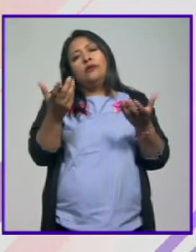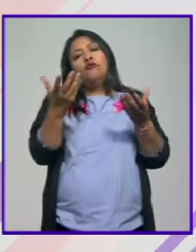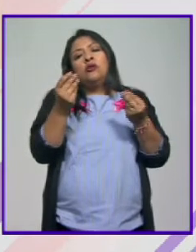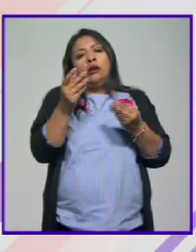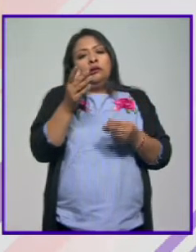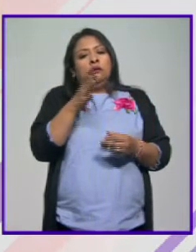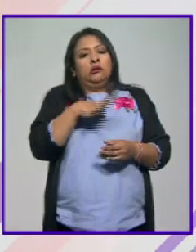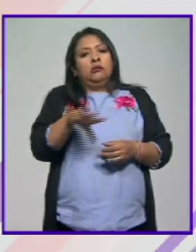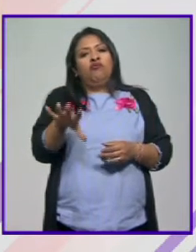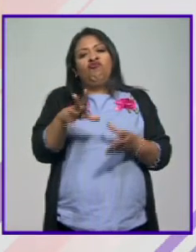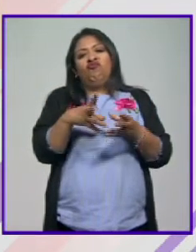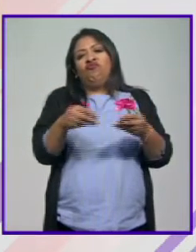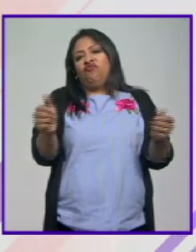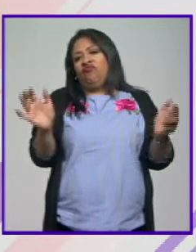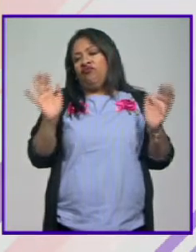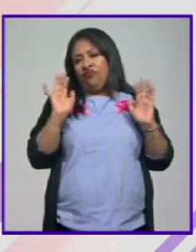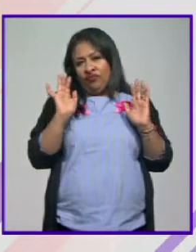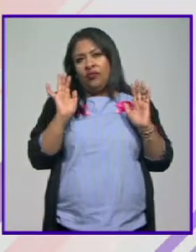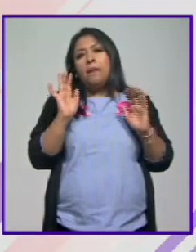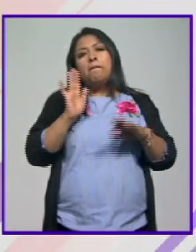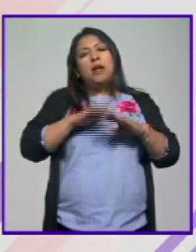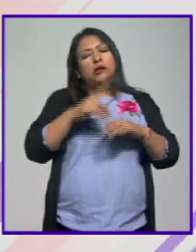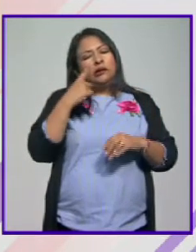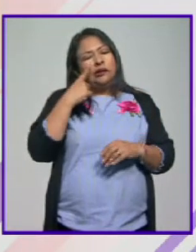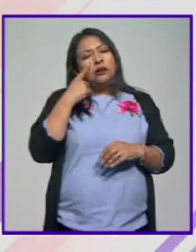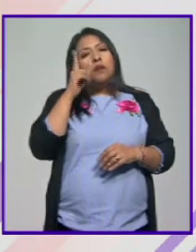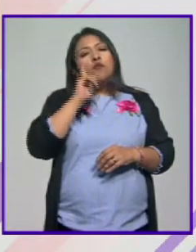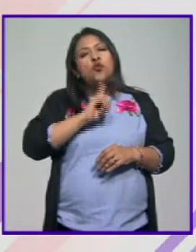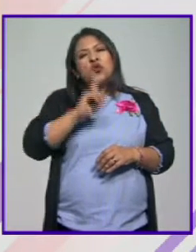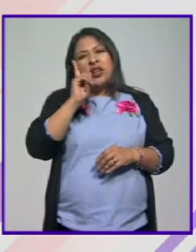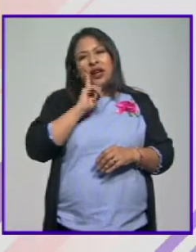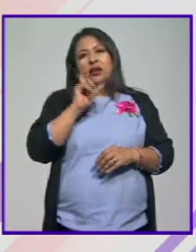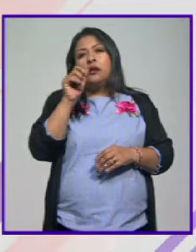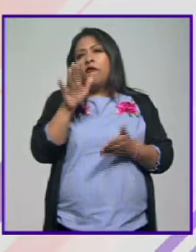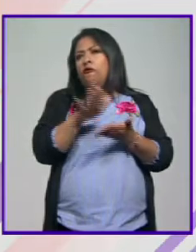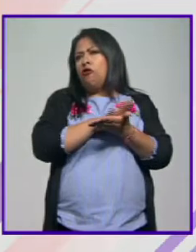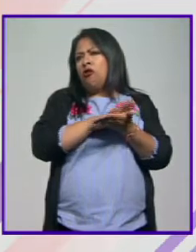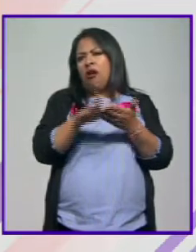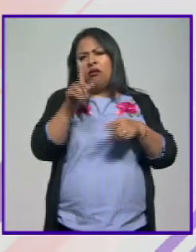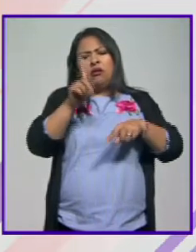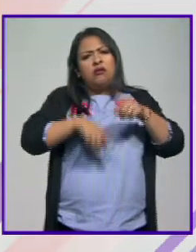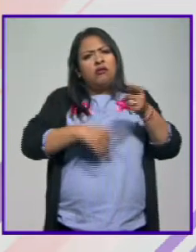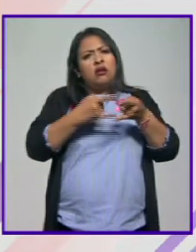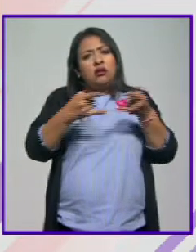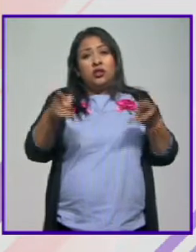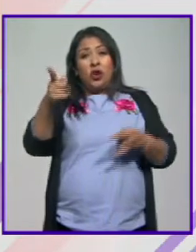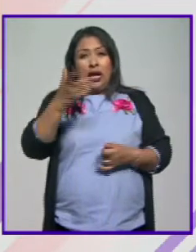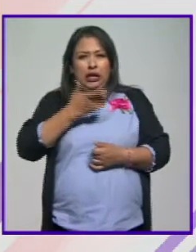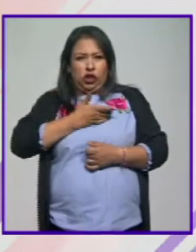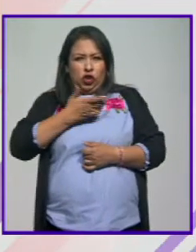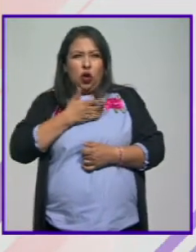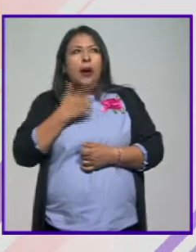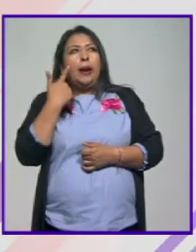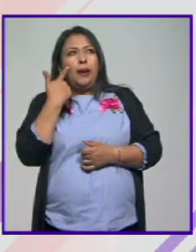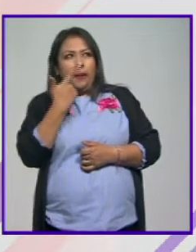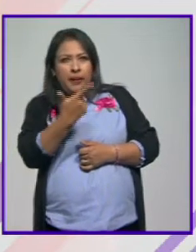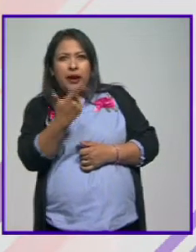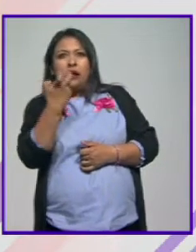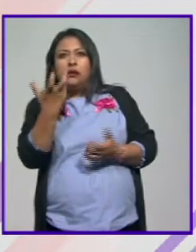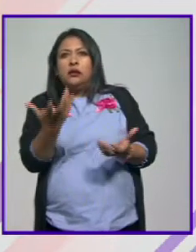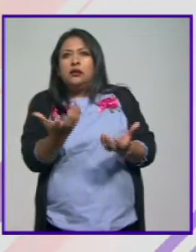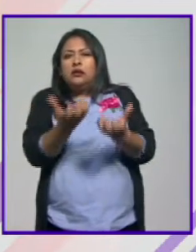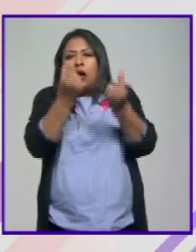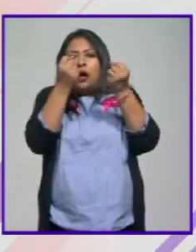convenían desaparecieron que eran básicamente mujeres y además las borraron de la historia en el Zócalo vamos a poder ver este